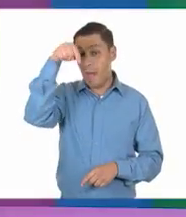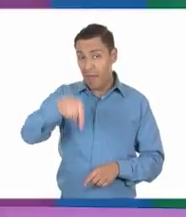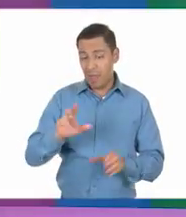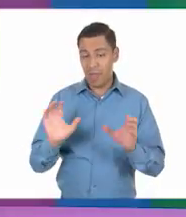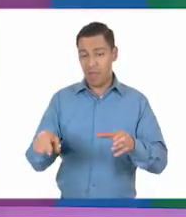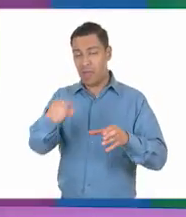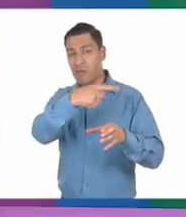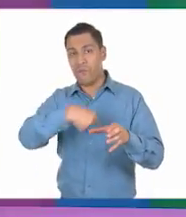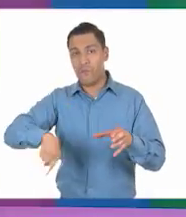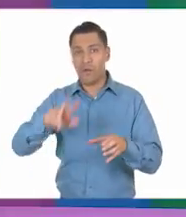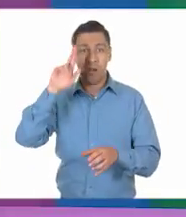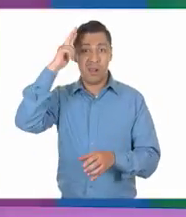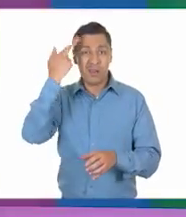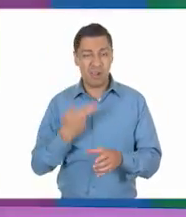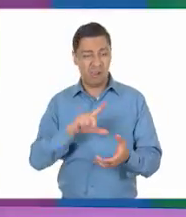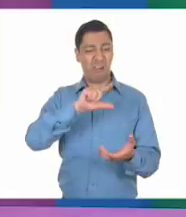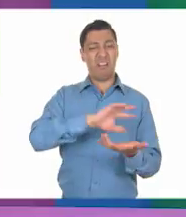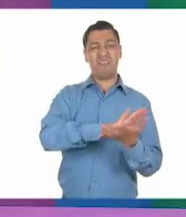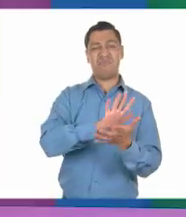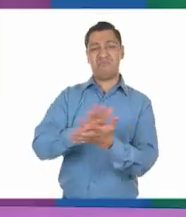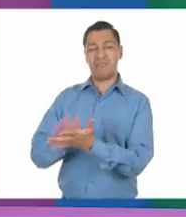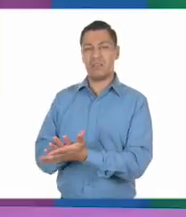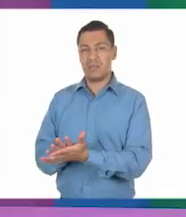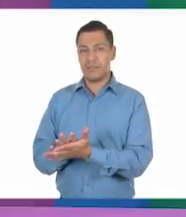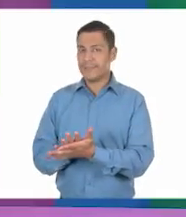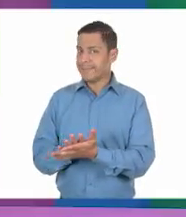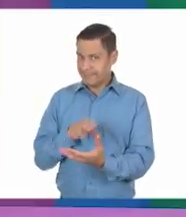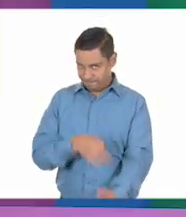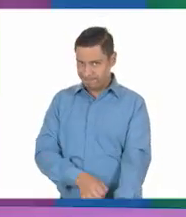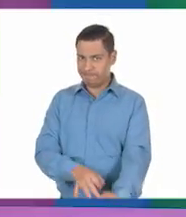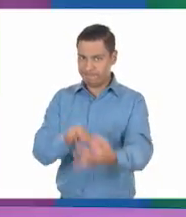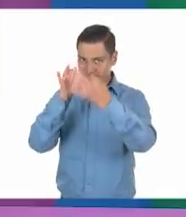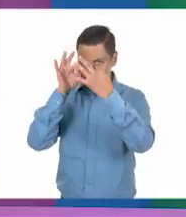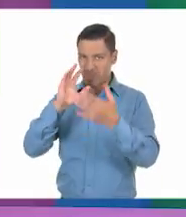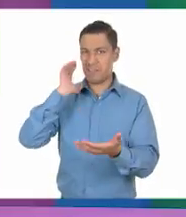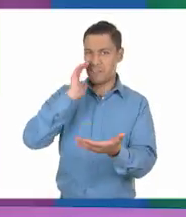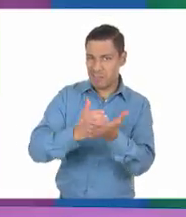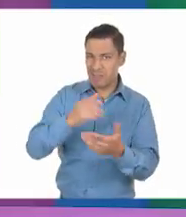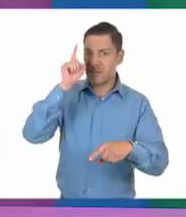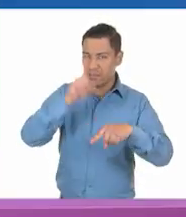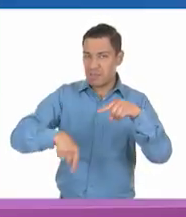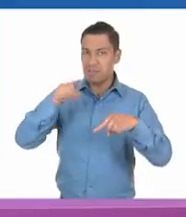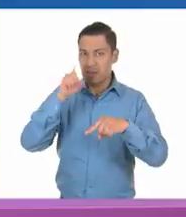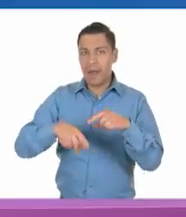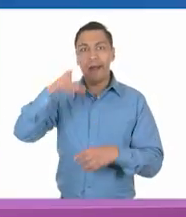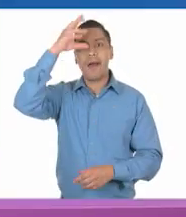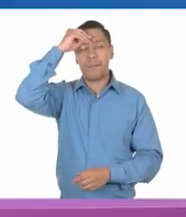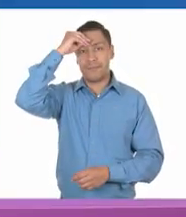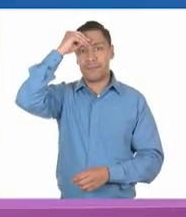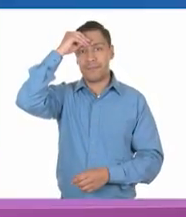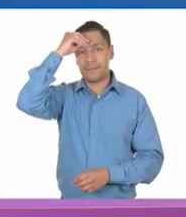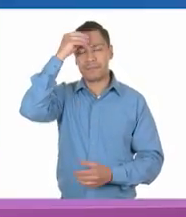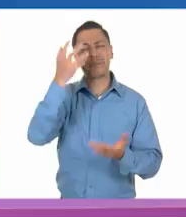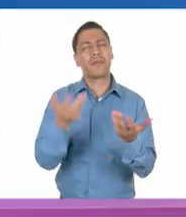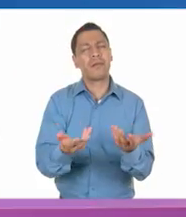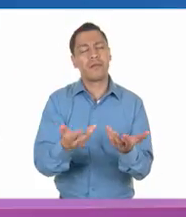racismo es un conflicto que debemos enfrentar como sociedad y aprender de ello. Pero entonces,